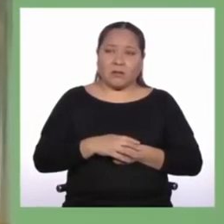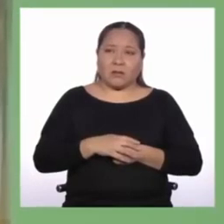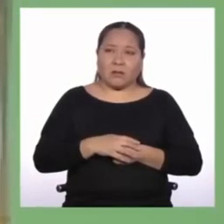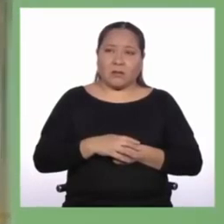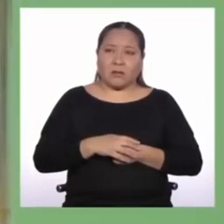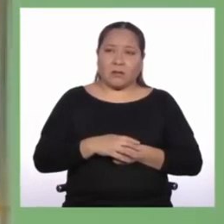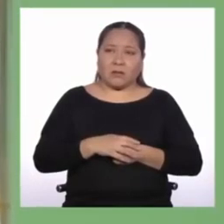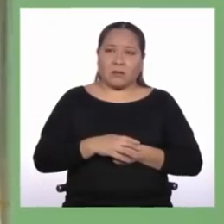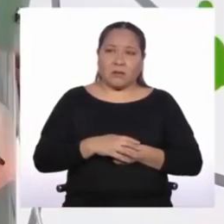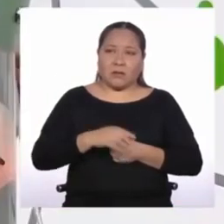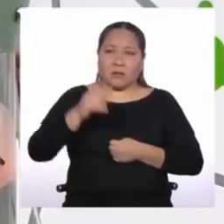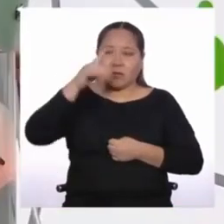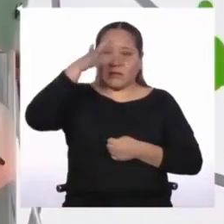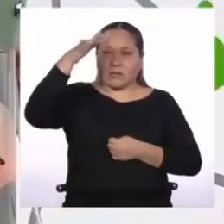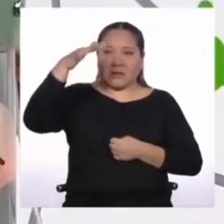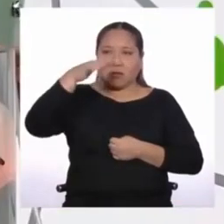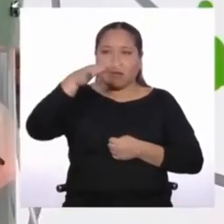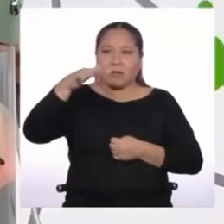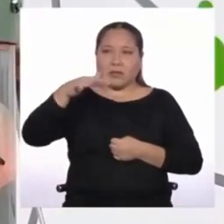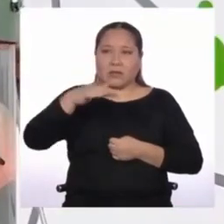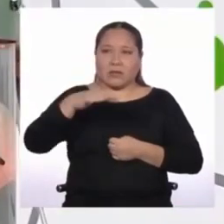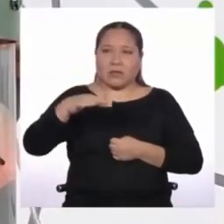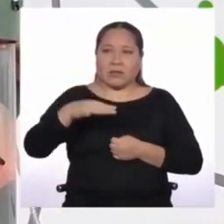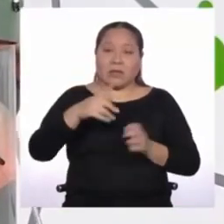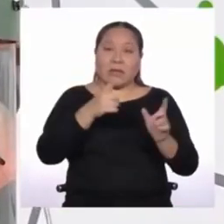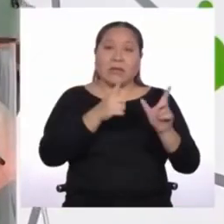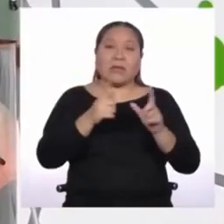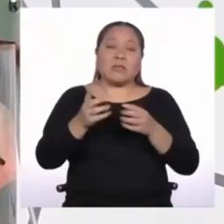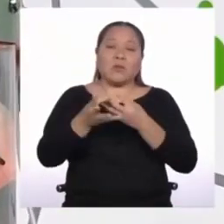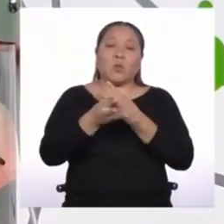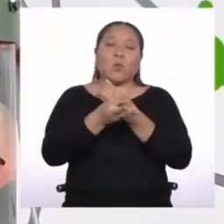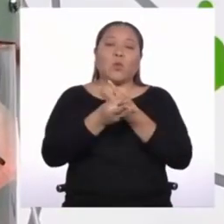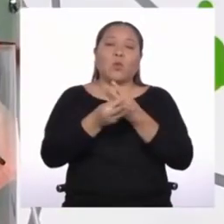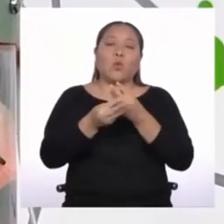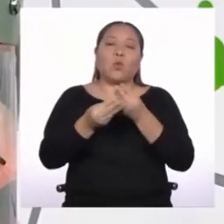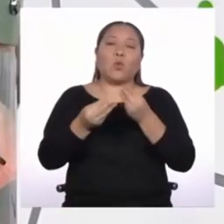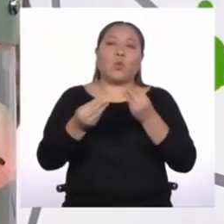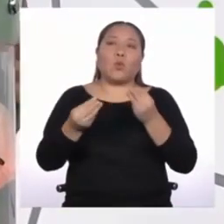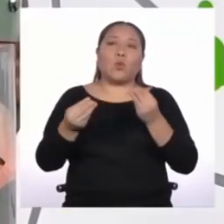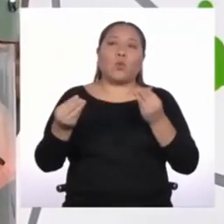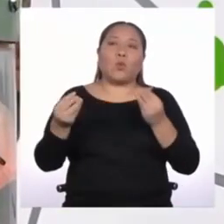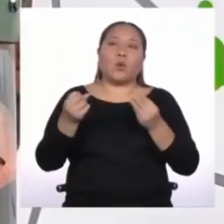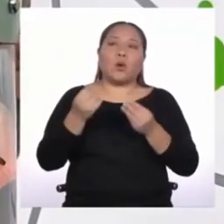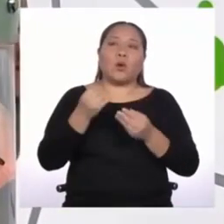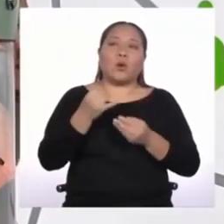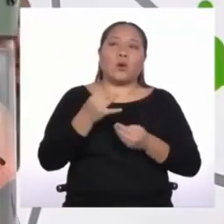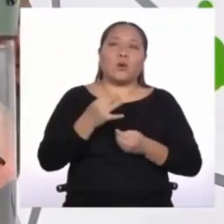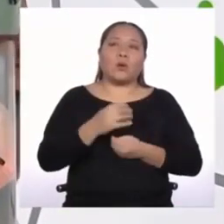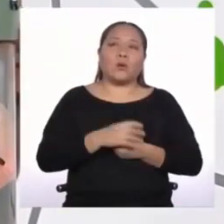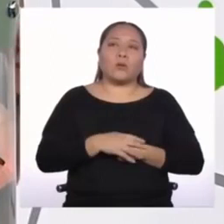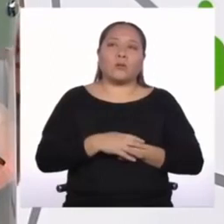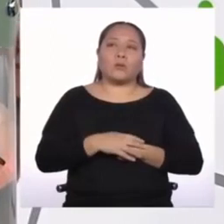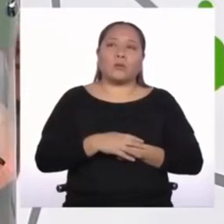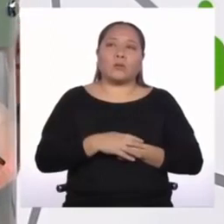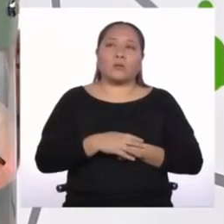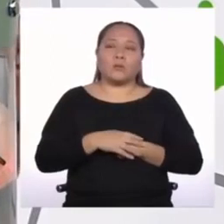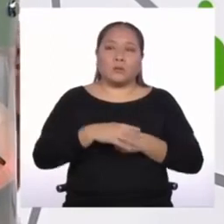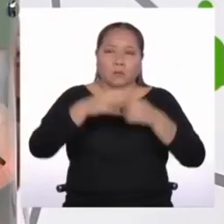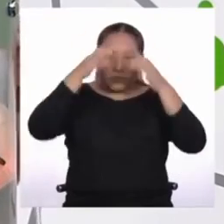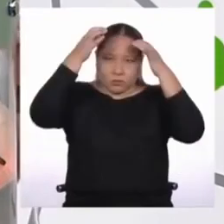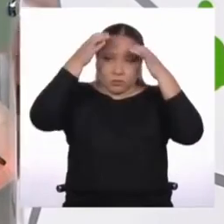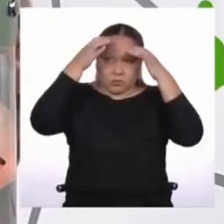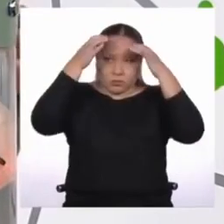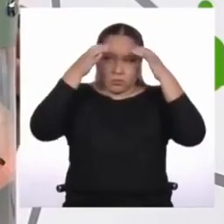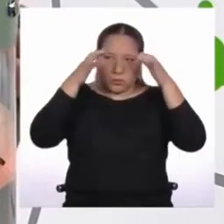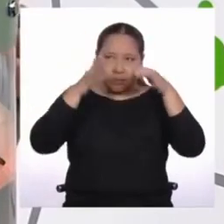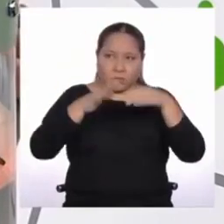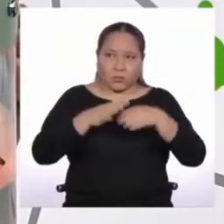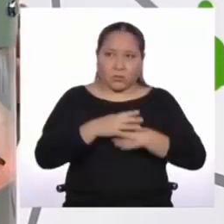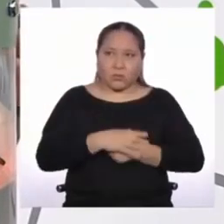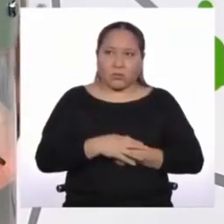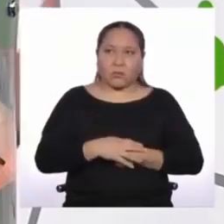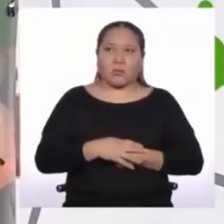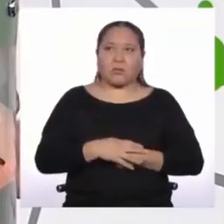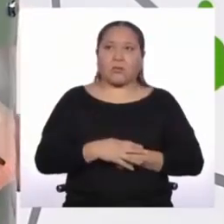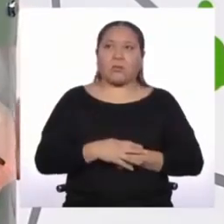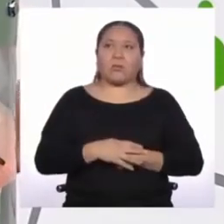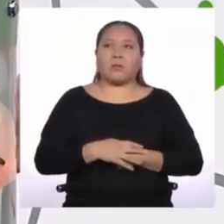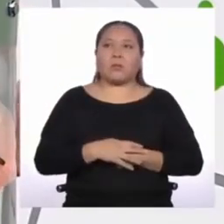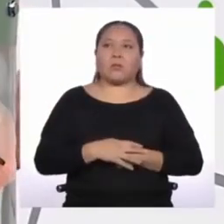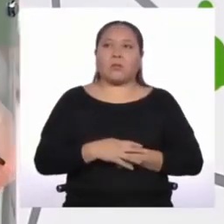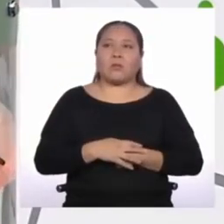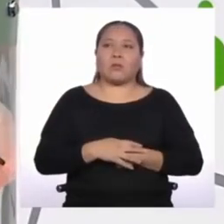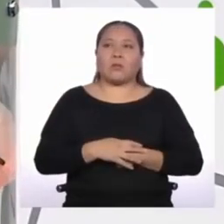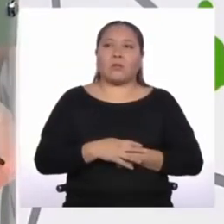Ahí está cayendo y listo. Solamente espera que se divise el va unos segunditos, que te acomodo el casco. Y...